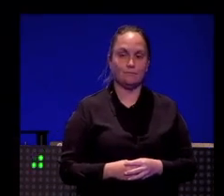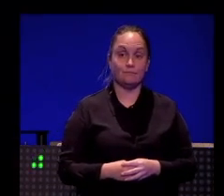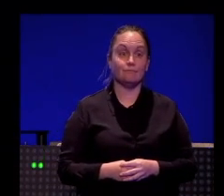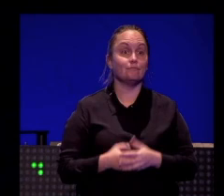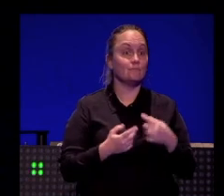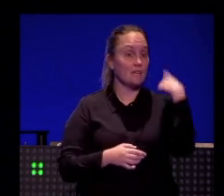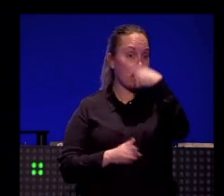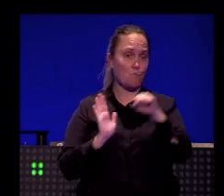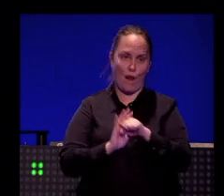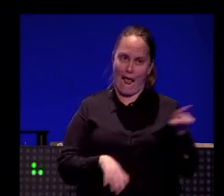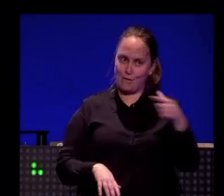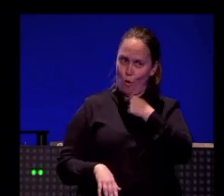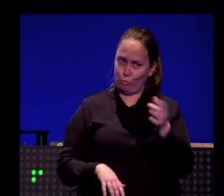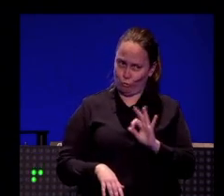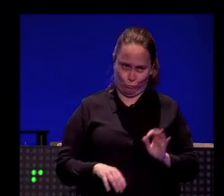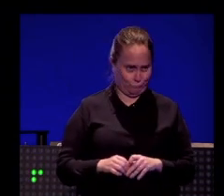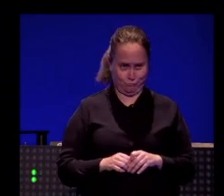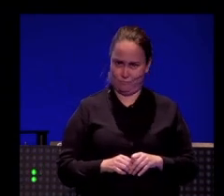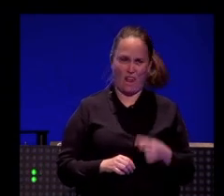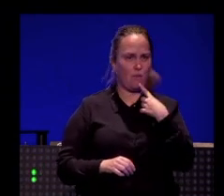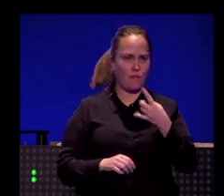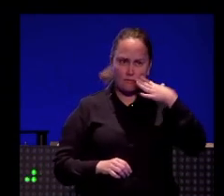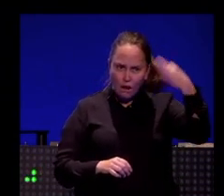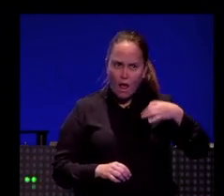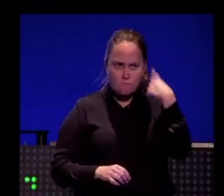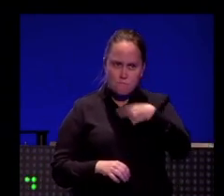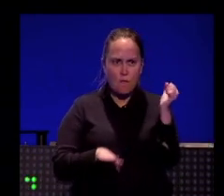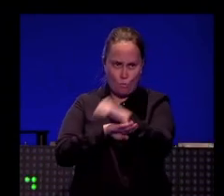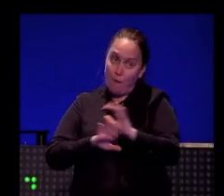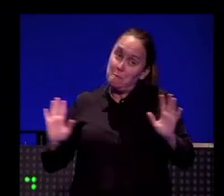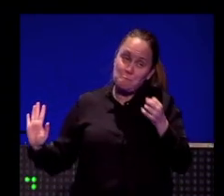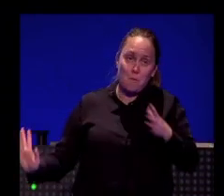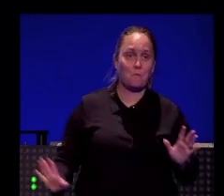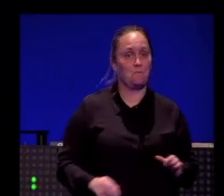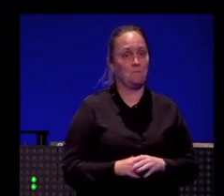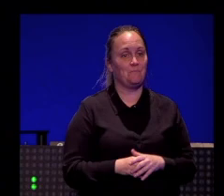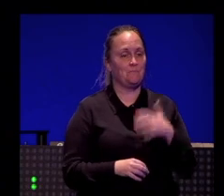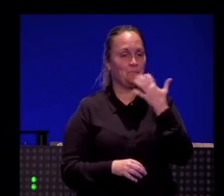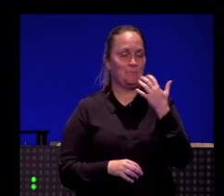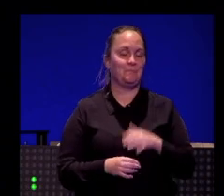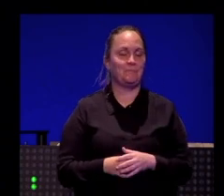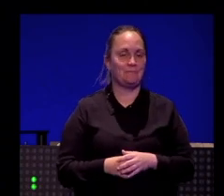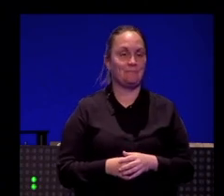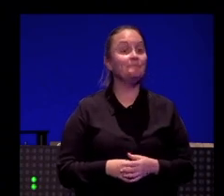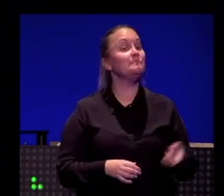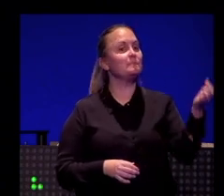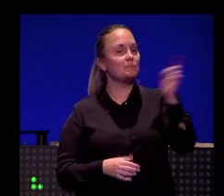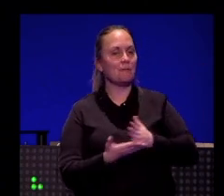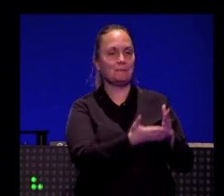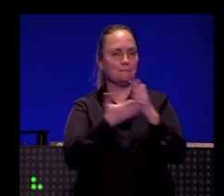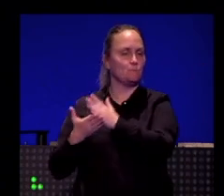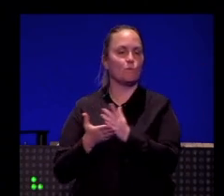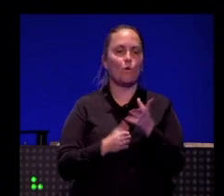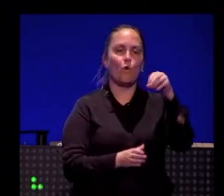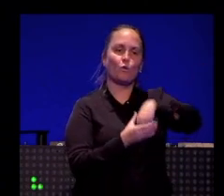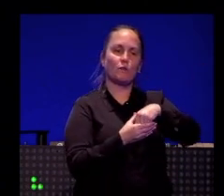El emoji no le hizo mucha gracia, ¿eh? Dice que él es más guapo en persona. Pero bueno. Y bueno, también hacemos contenido propio